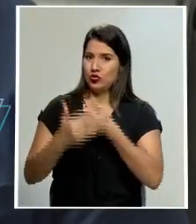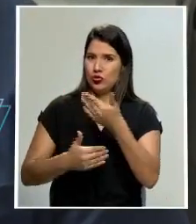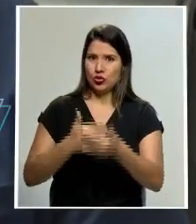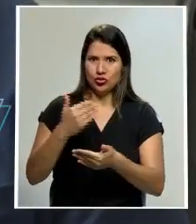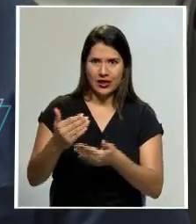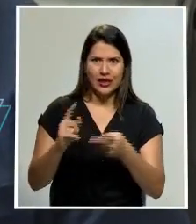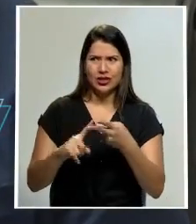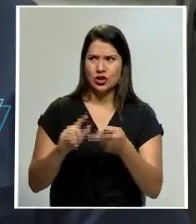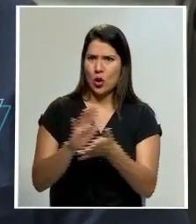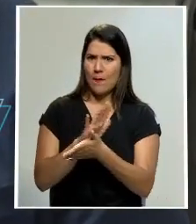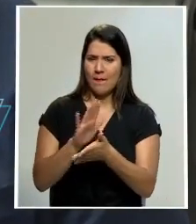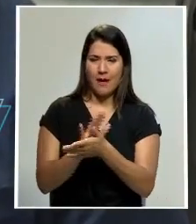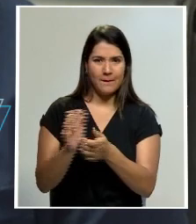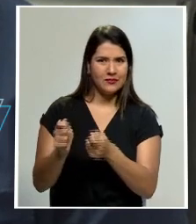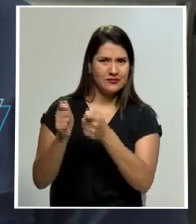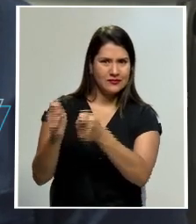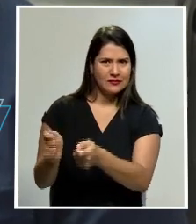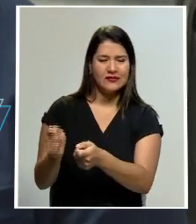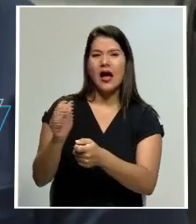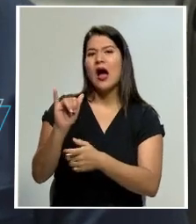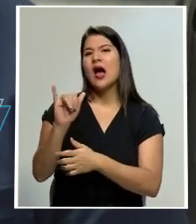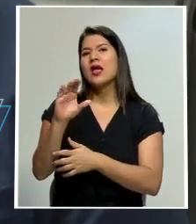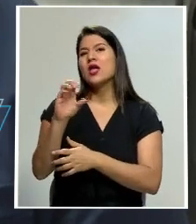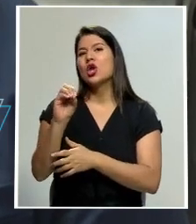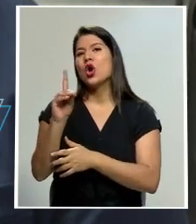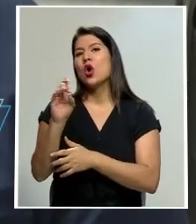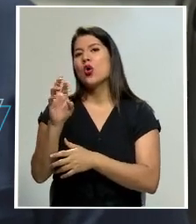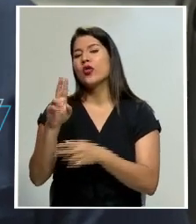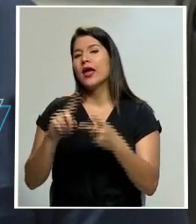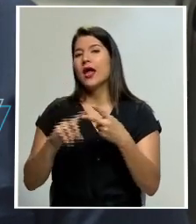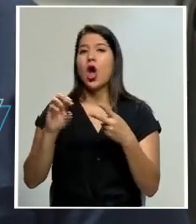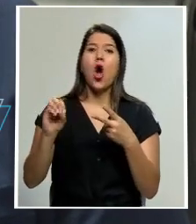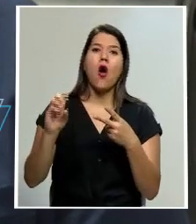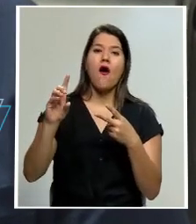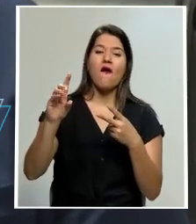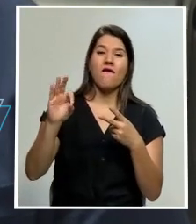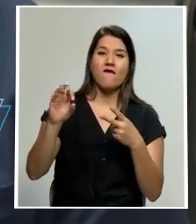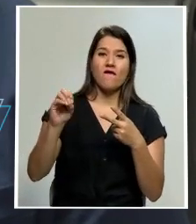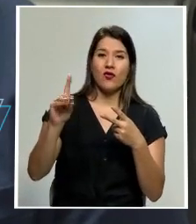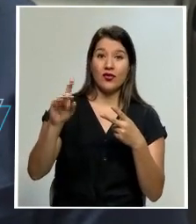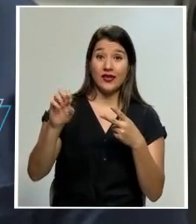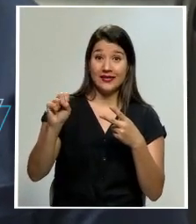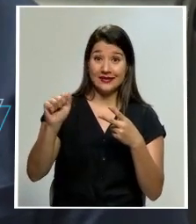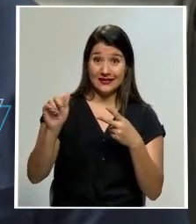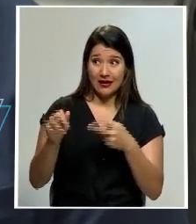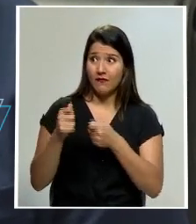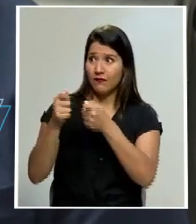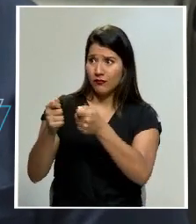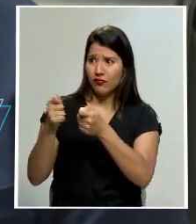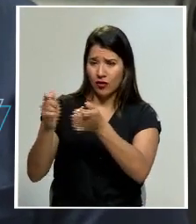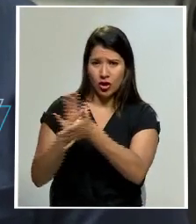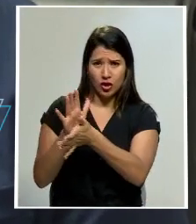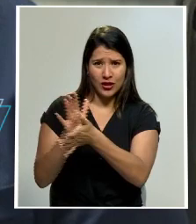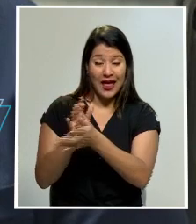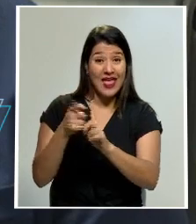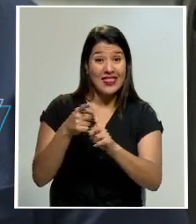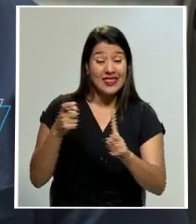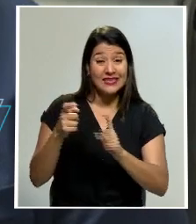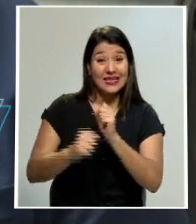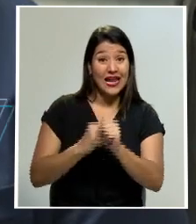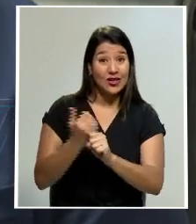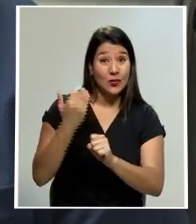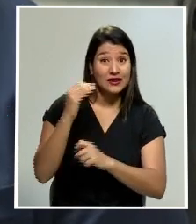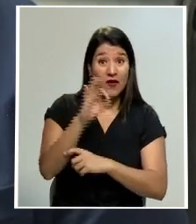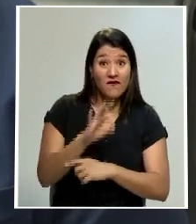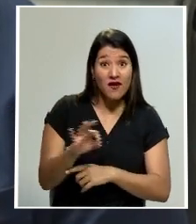ya sea desde el ICODER o desde el FODESAF y el año pasado, desde febrero, empezamos a hacer todos esos trámites, llegó